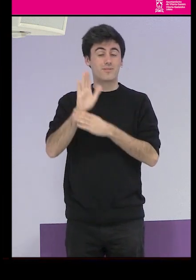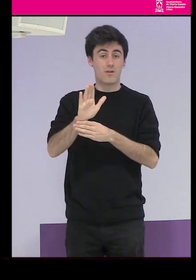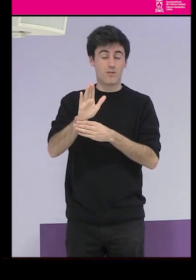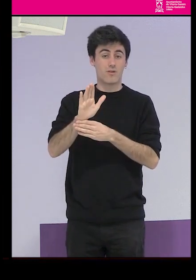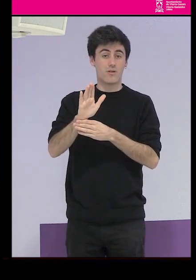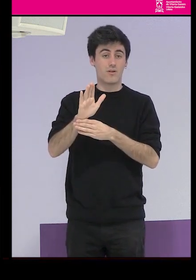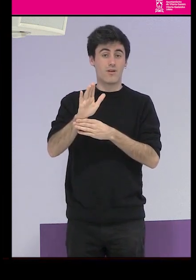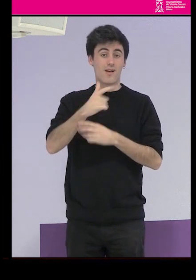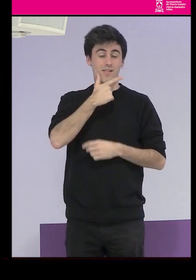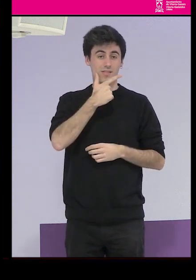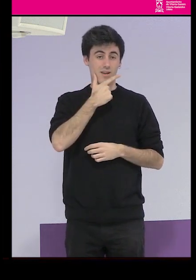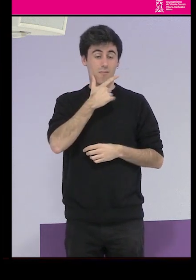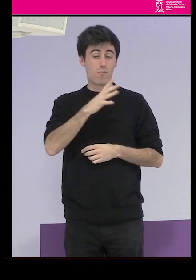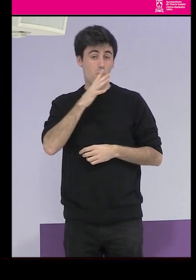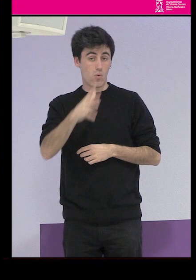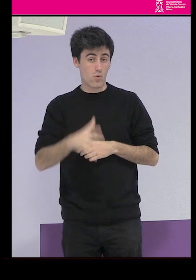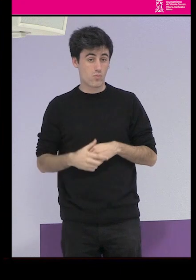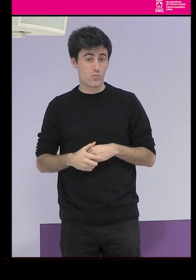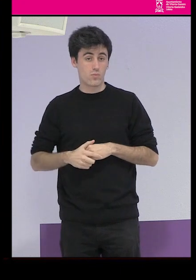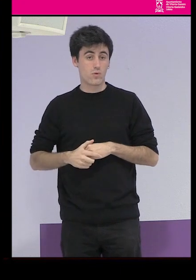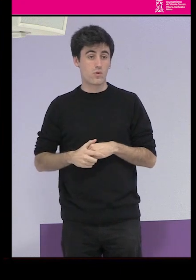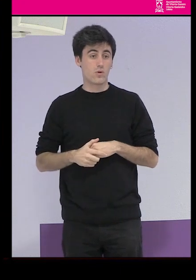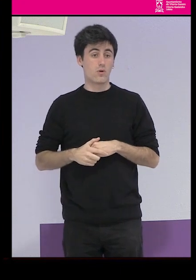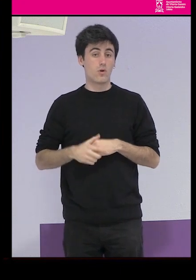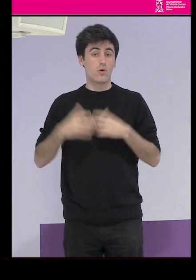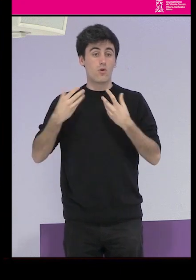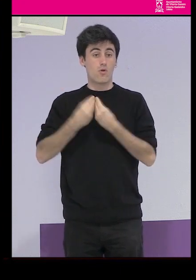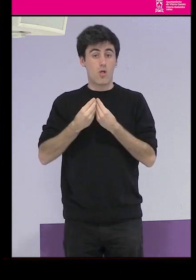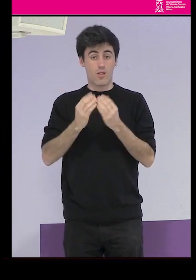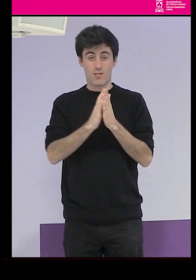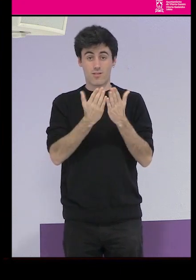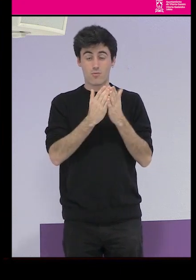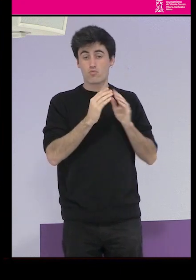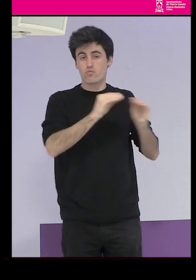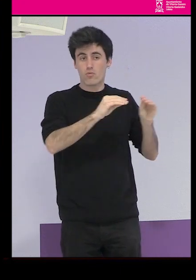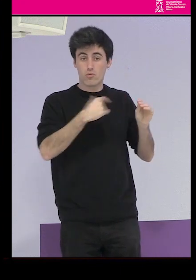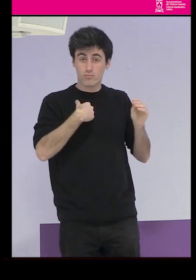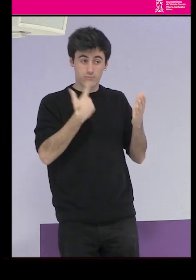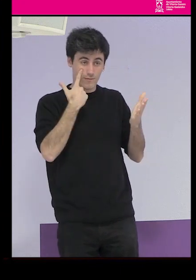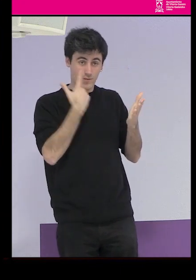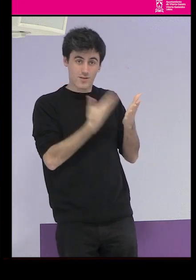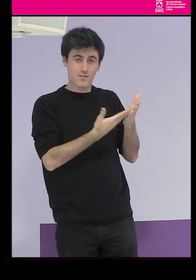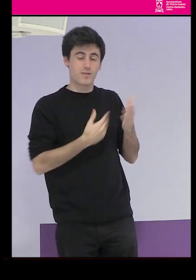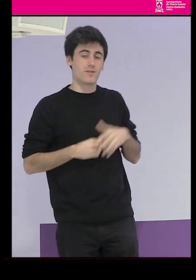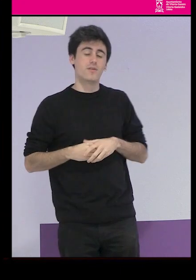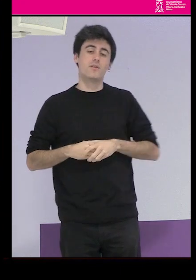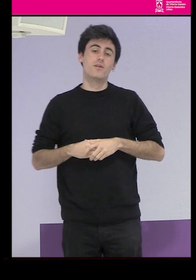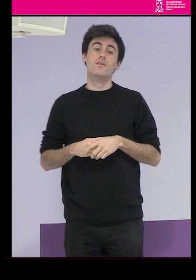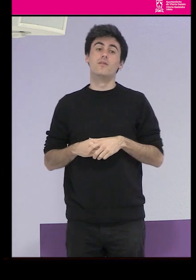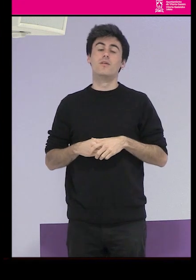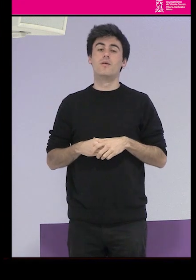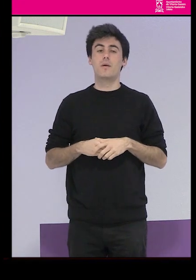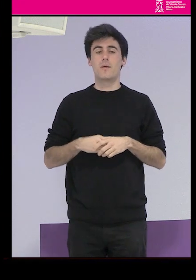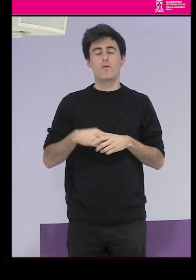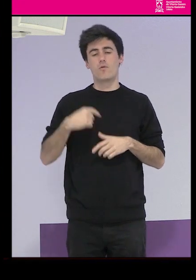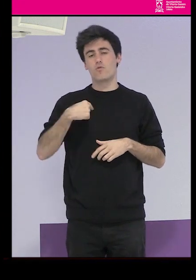porque con su libro en la mano, que es estupendo,